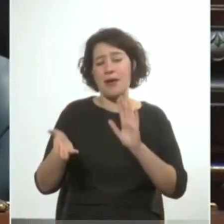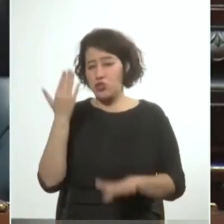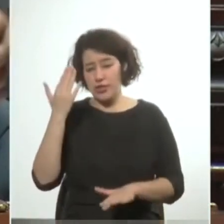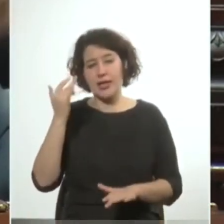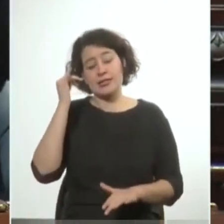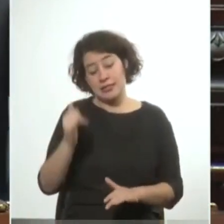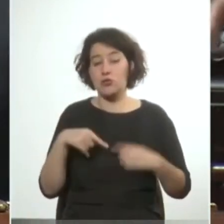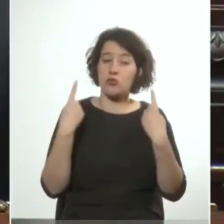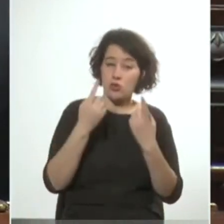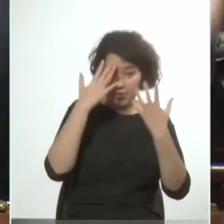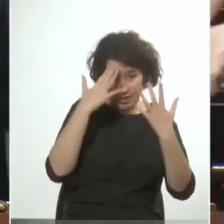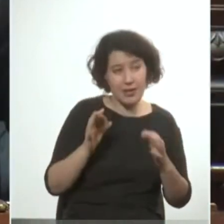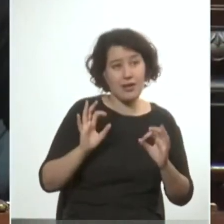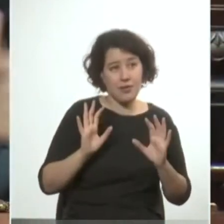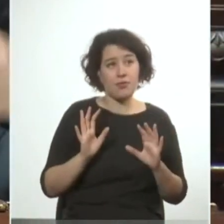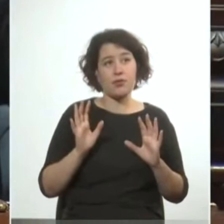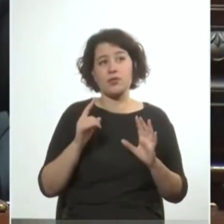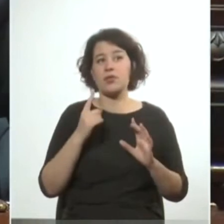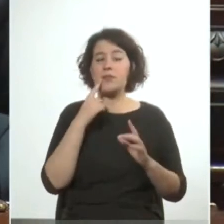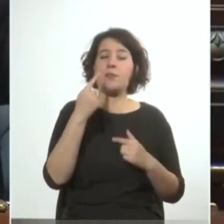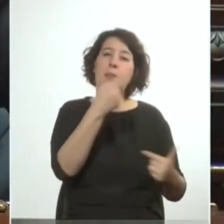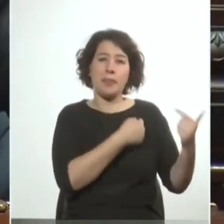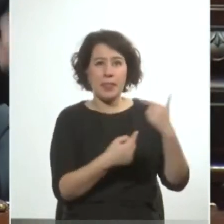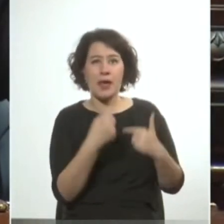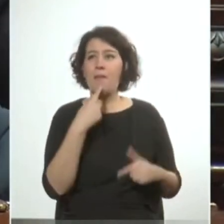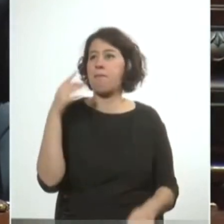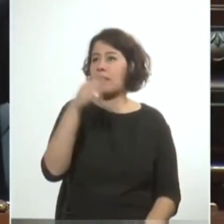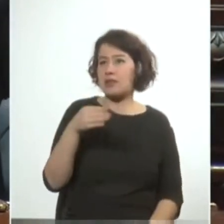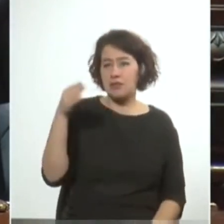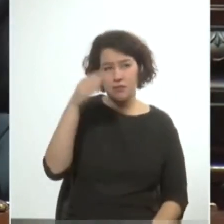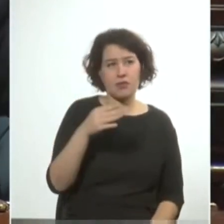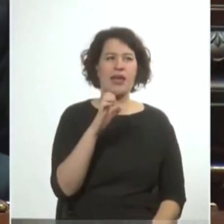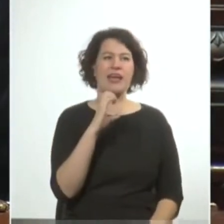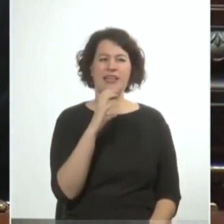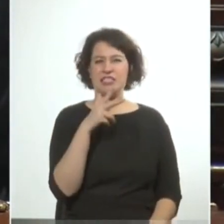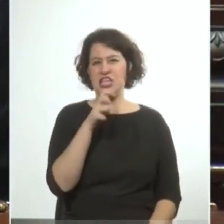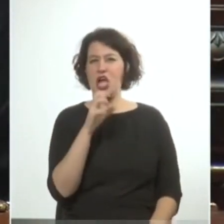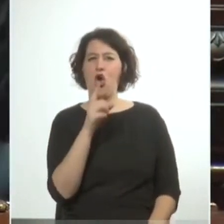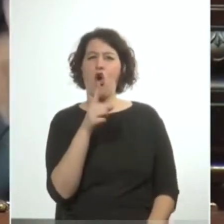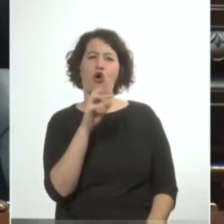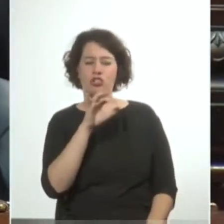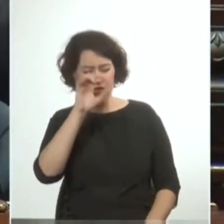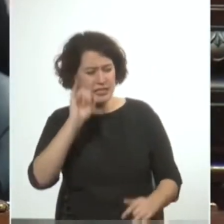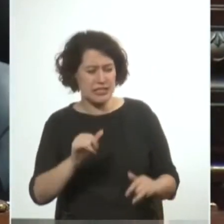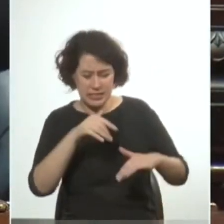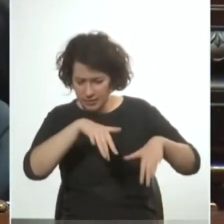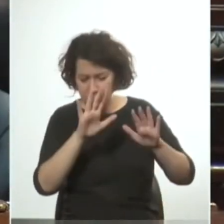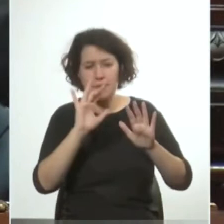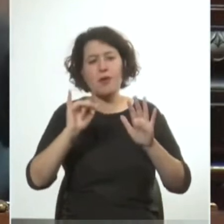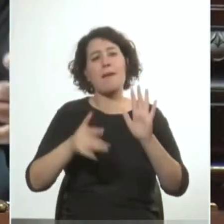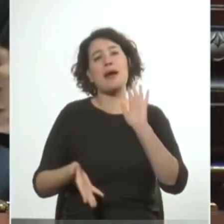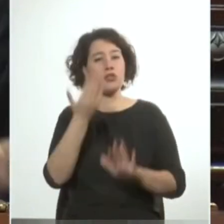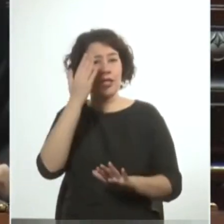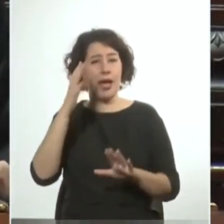se quiere porque sabemos por dónde va a venir la acusación de la participación del doctor Echegoyen etcétera etcétera está bien la mayoría del partido